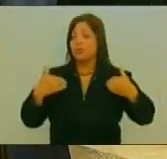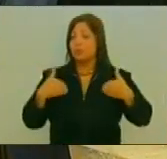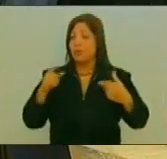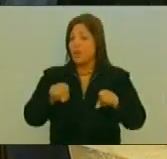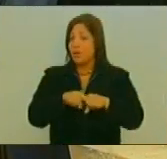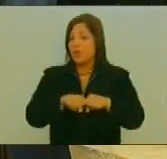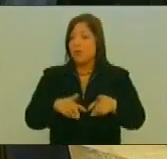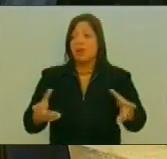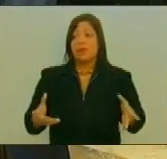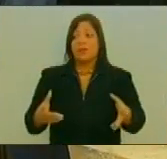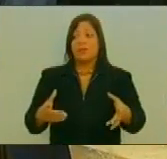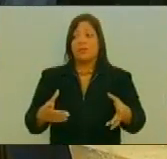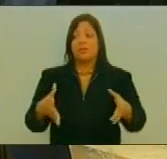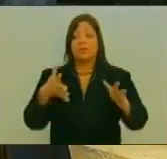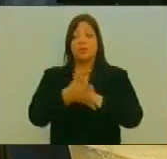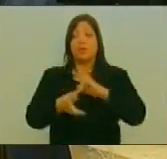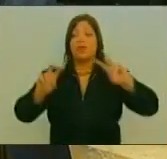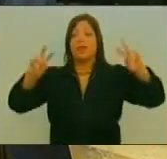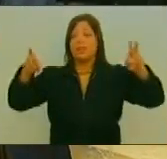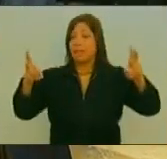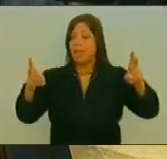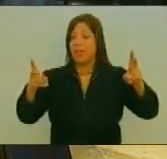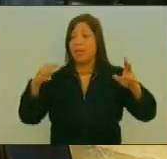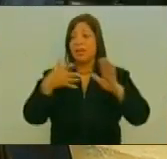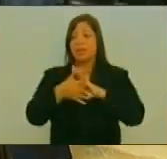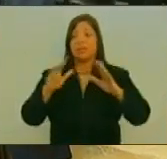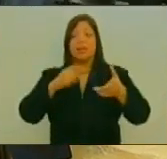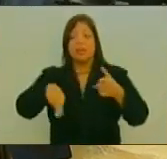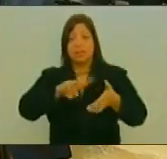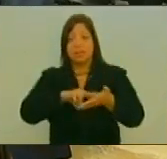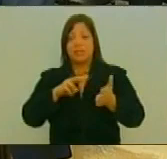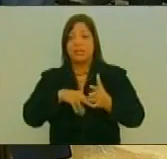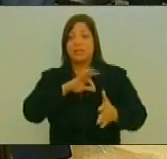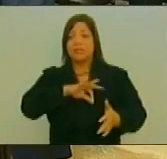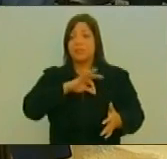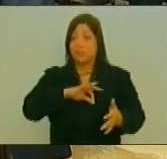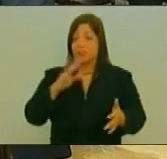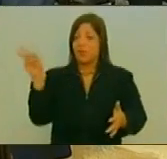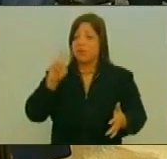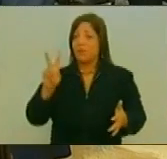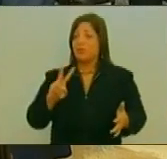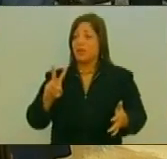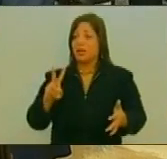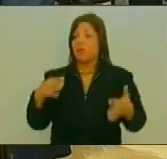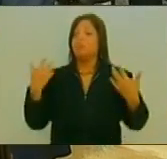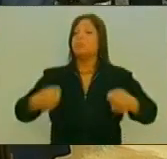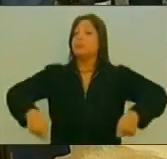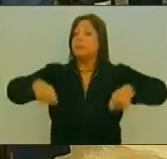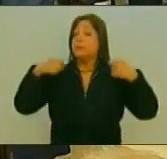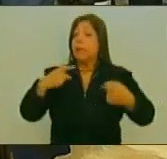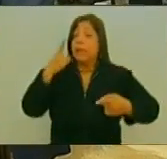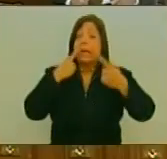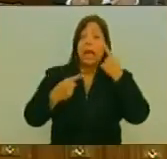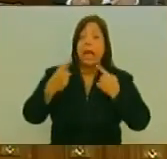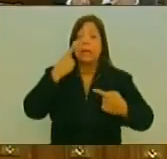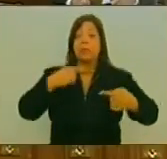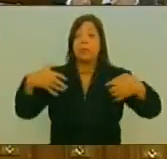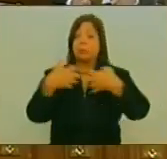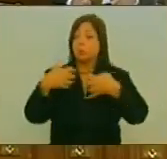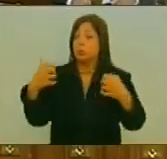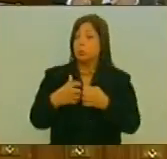La posición De reconocimiento Que hoy tiene La sociedad venezolana Eso ha costado Lágrimas Lucha